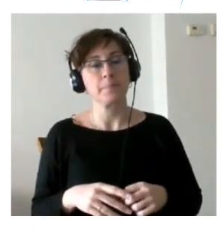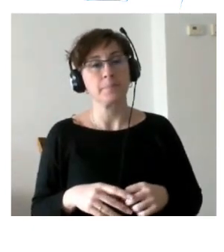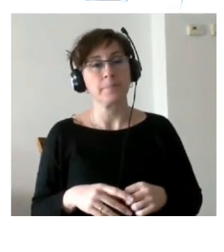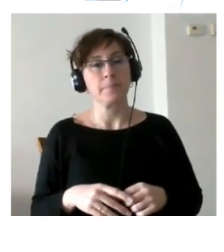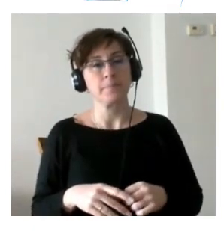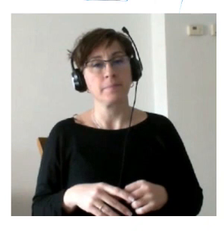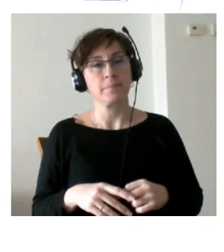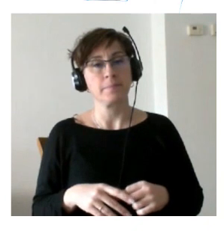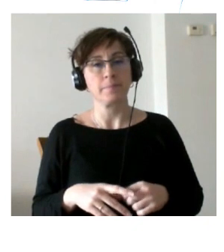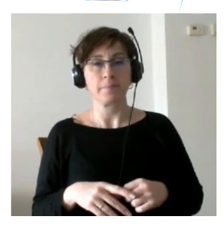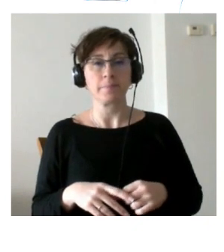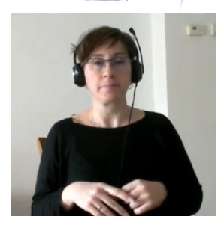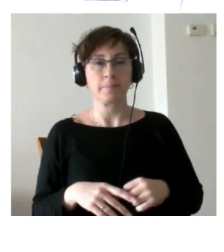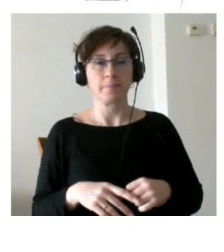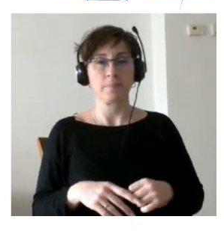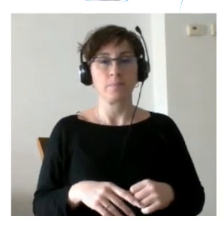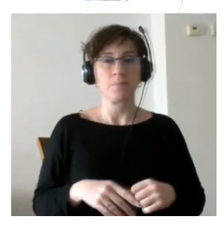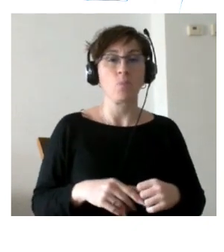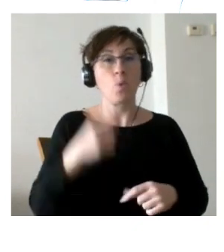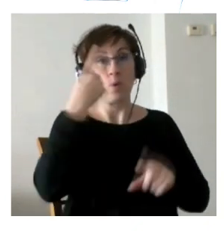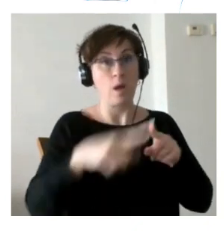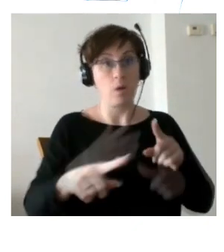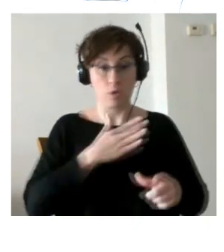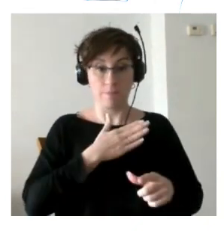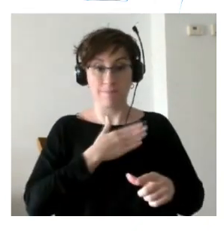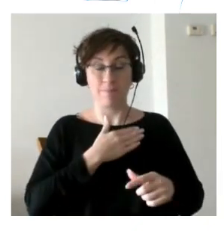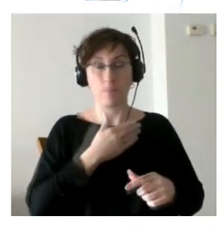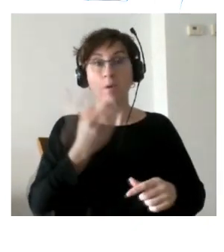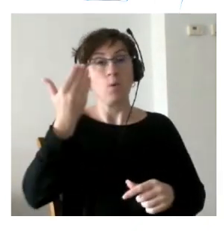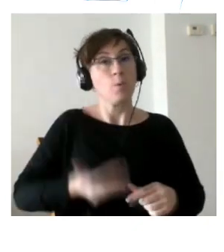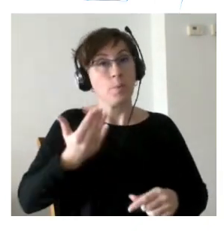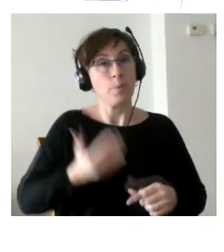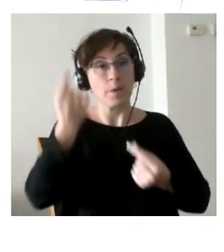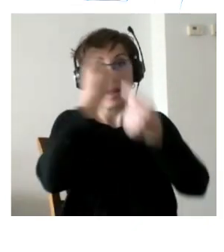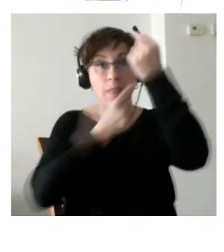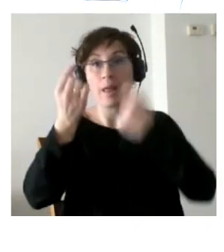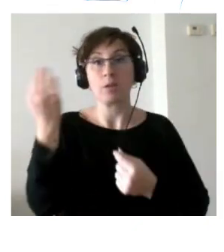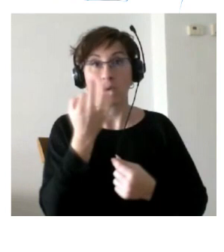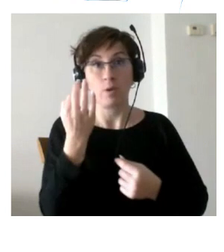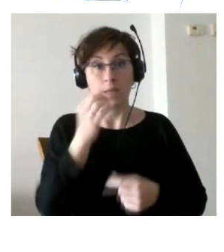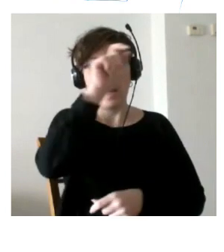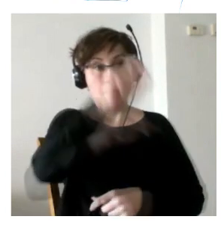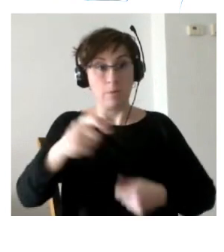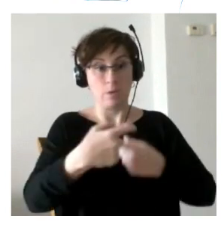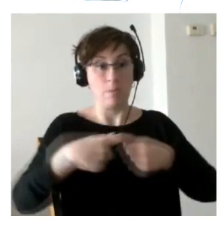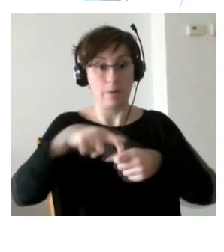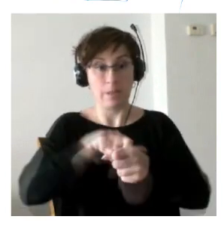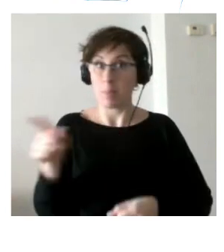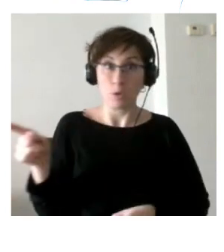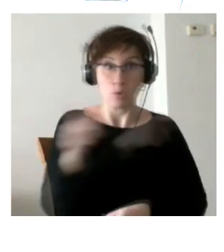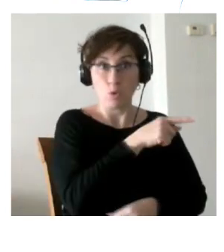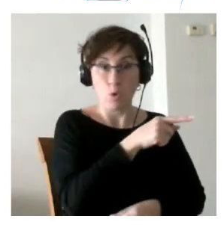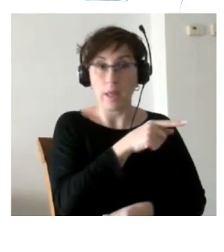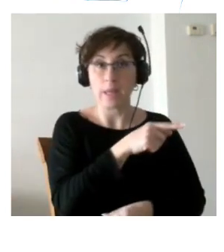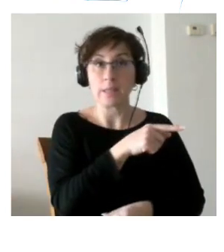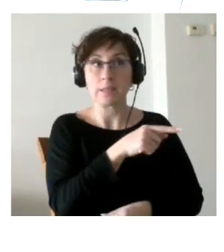nosotros para los evaluadores ha sido muy relevante es que todas las personas participantes eran personas que participaban que